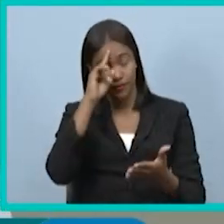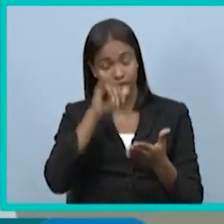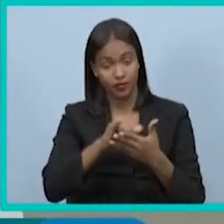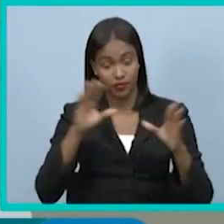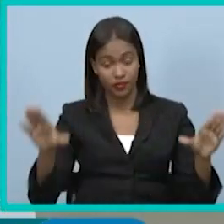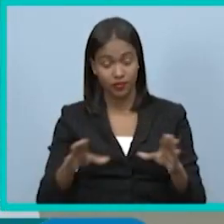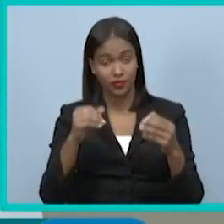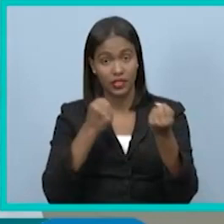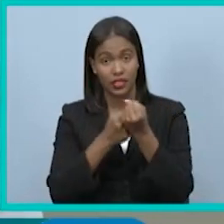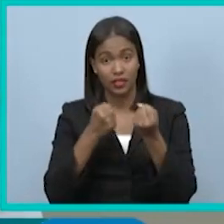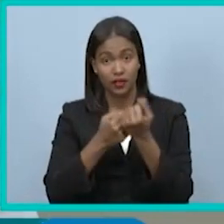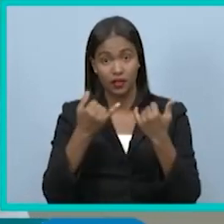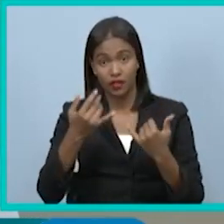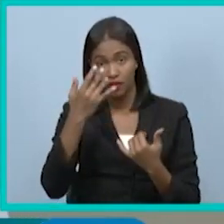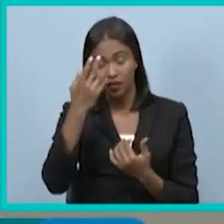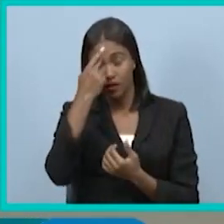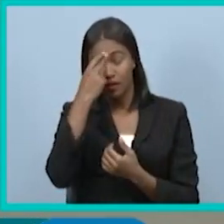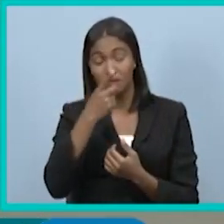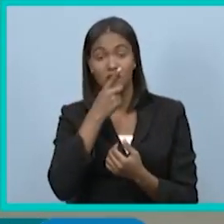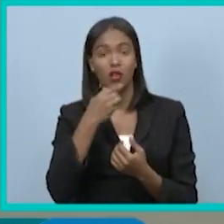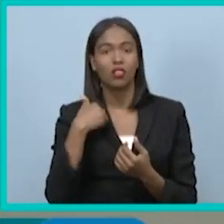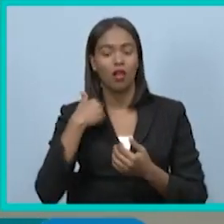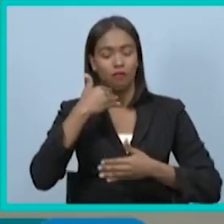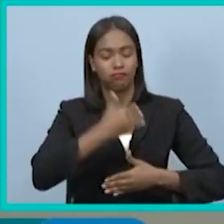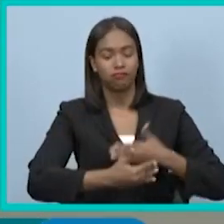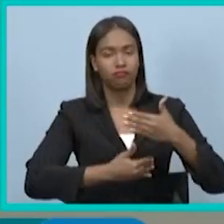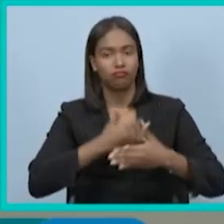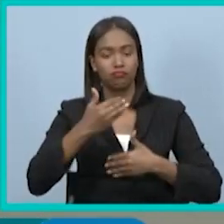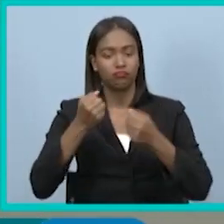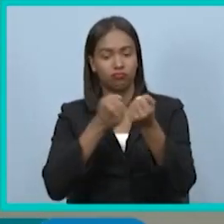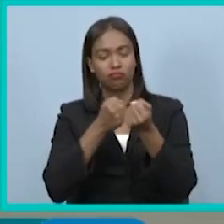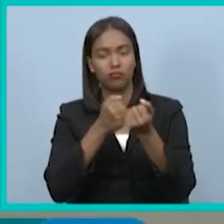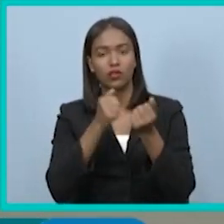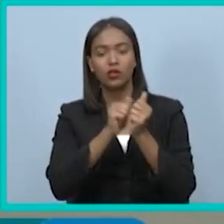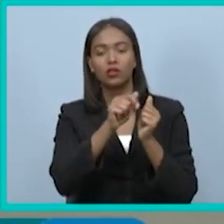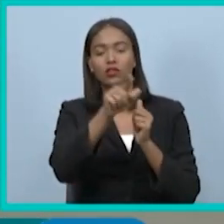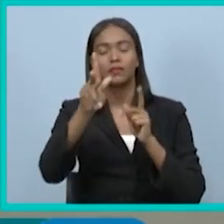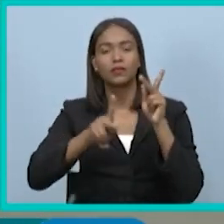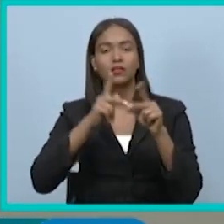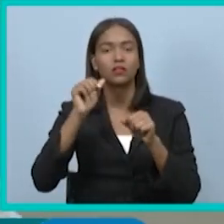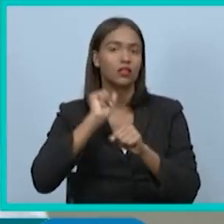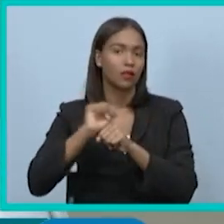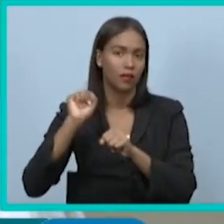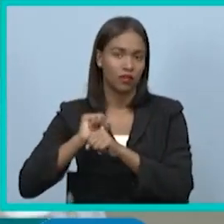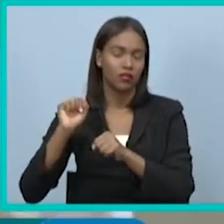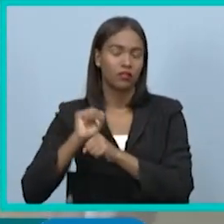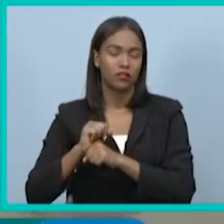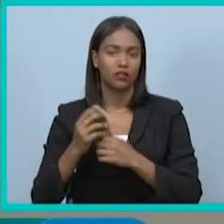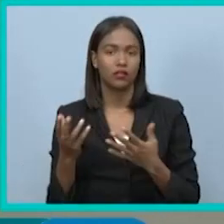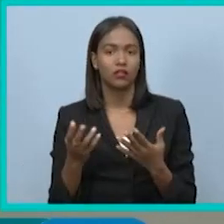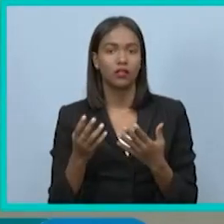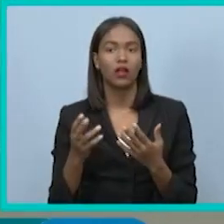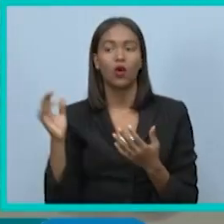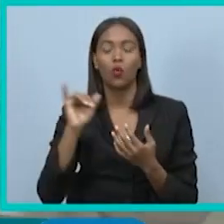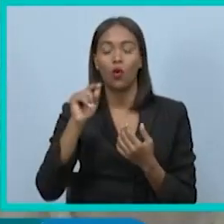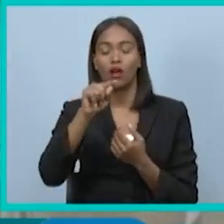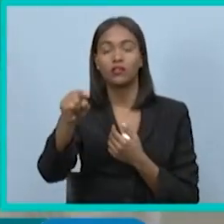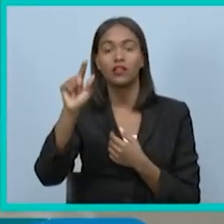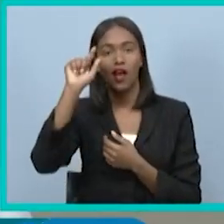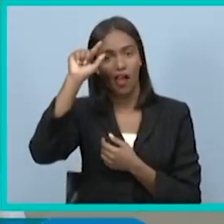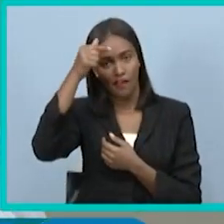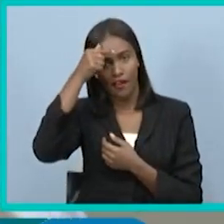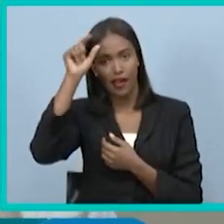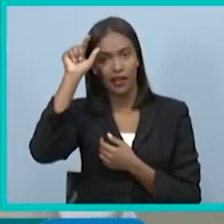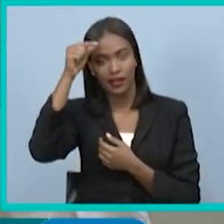Dominicana se pone en la ruta de los trabajadores y de los gobiernos